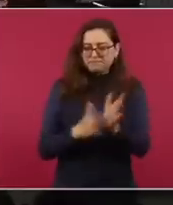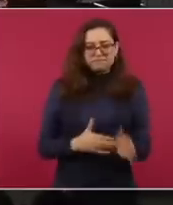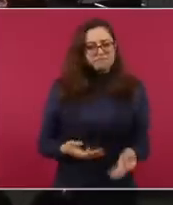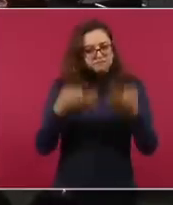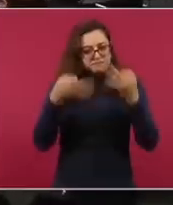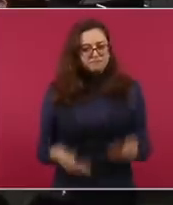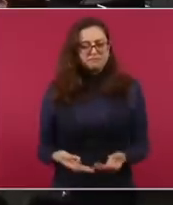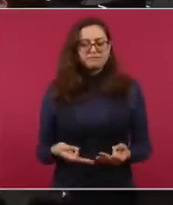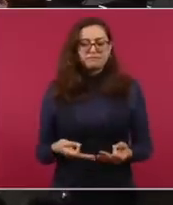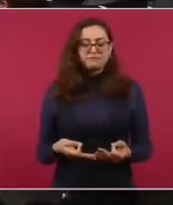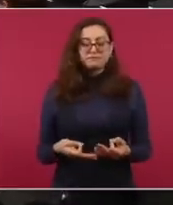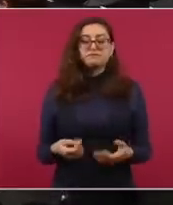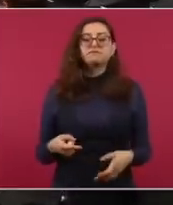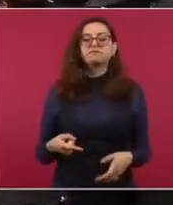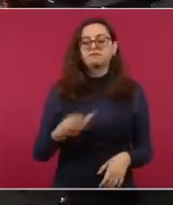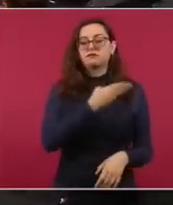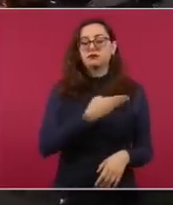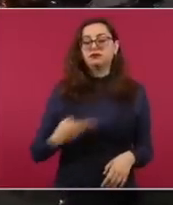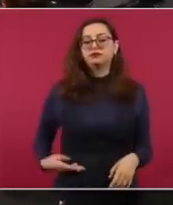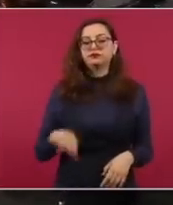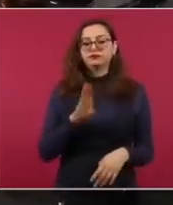el presidente Biden